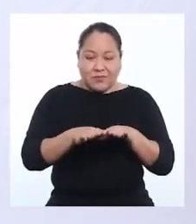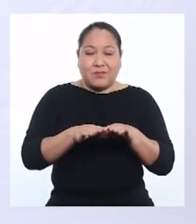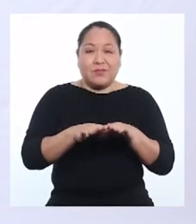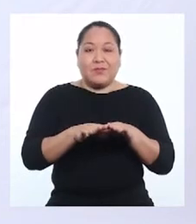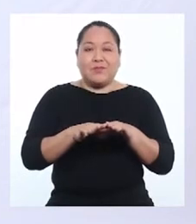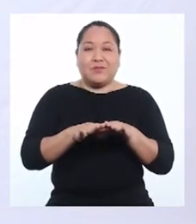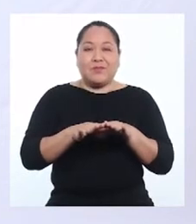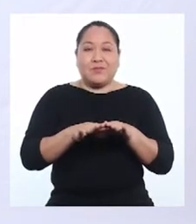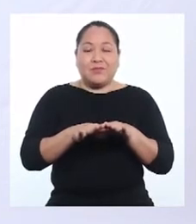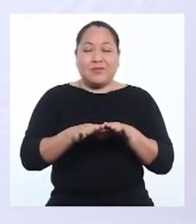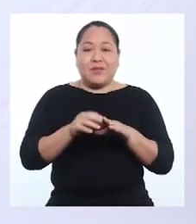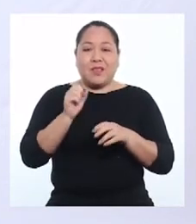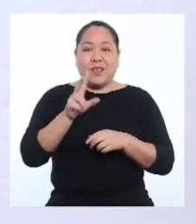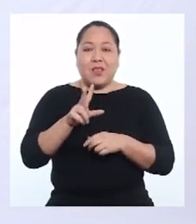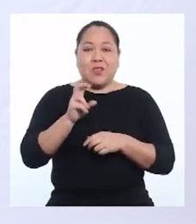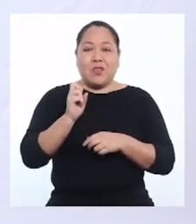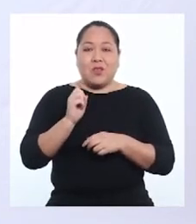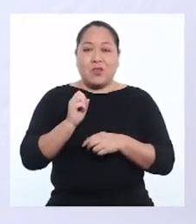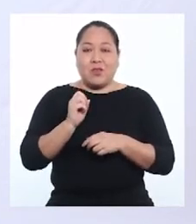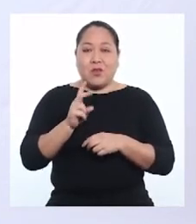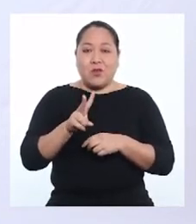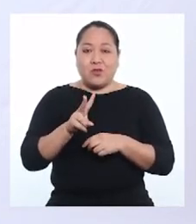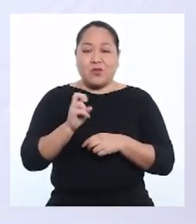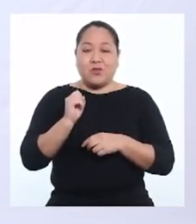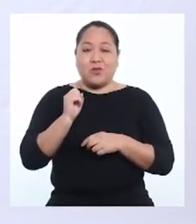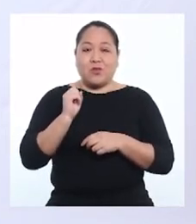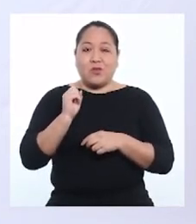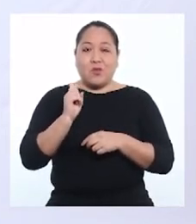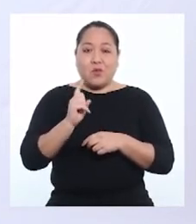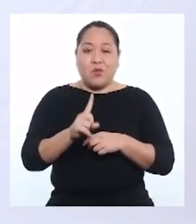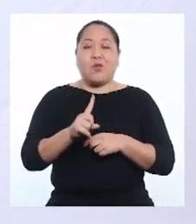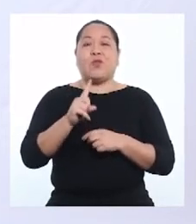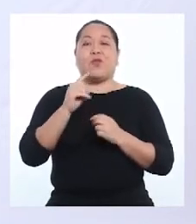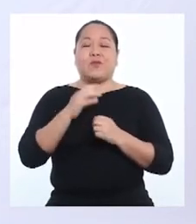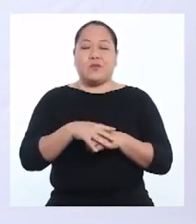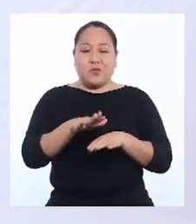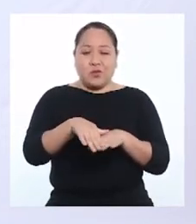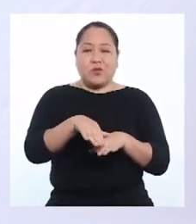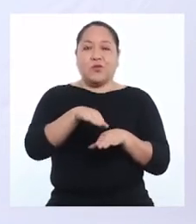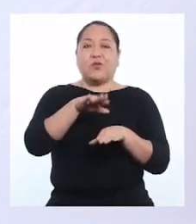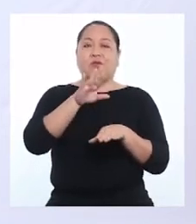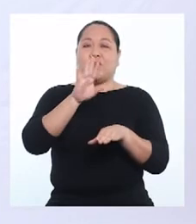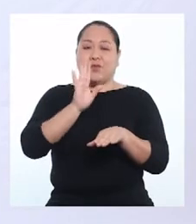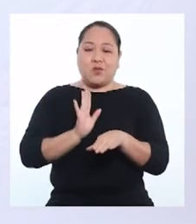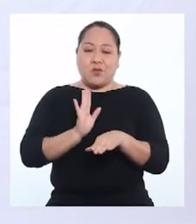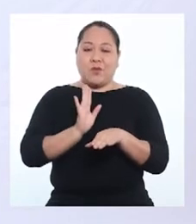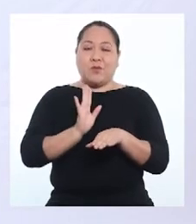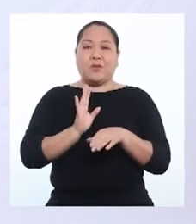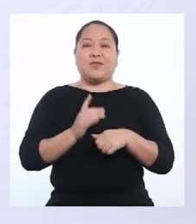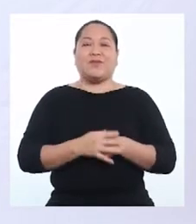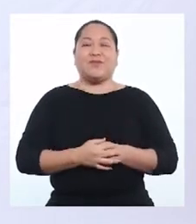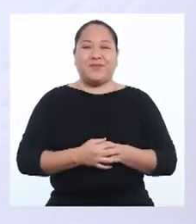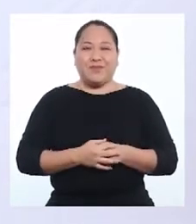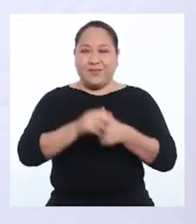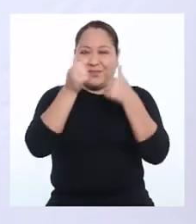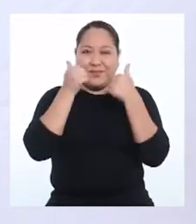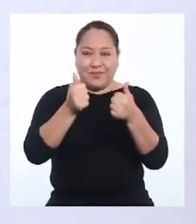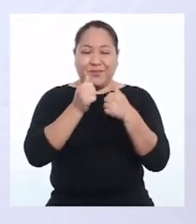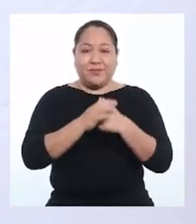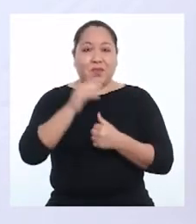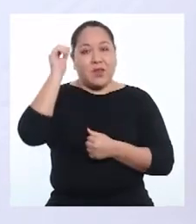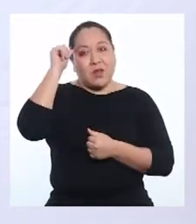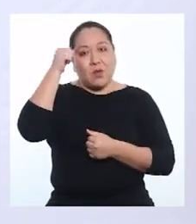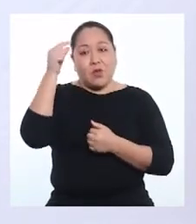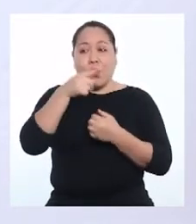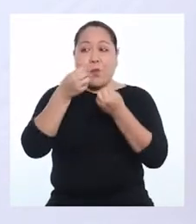Bajamos. Tres. Dos. Uno. Y subimos. Muy